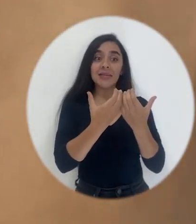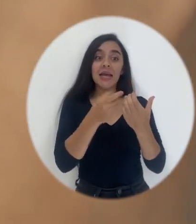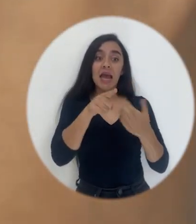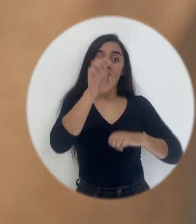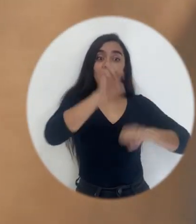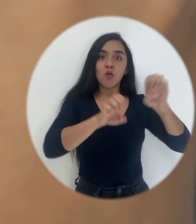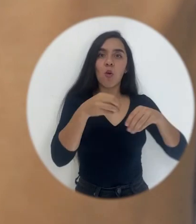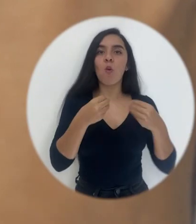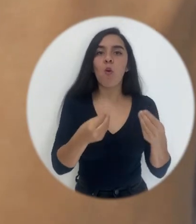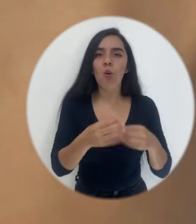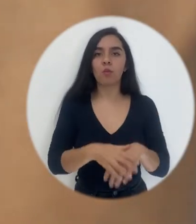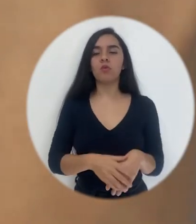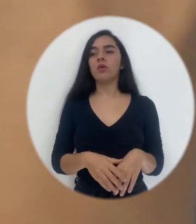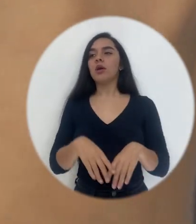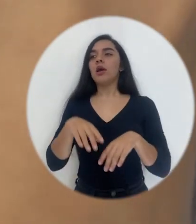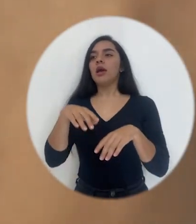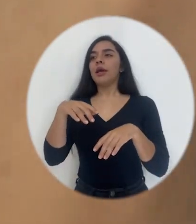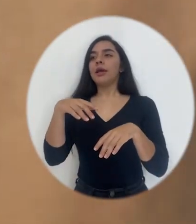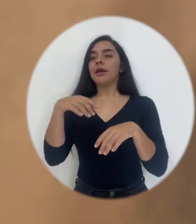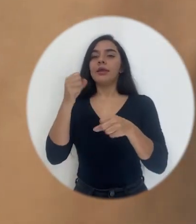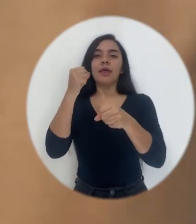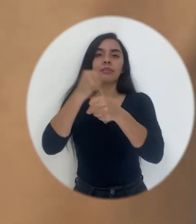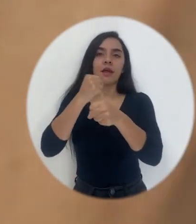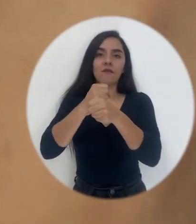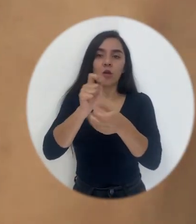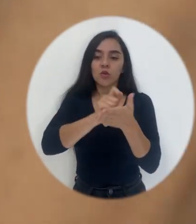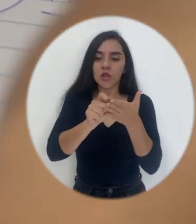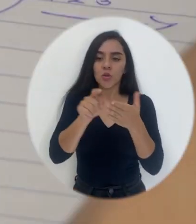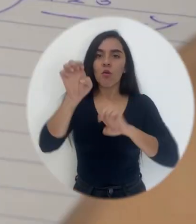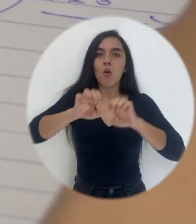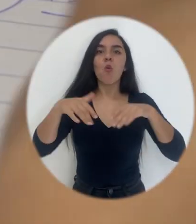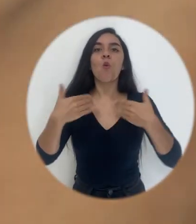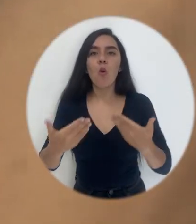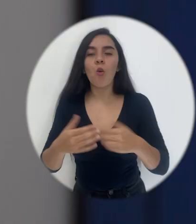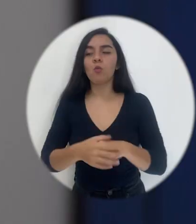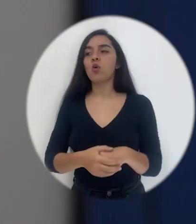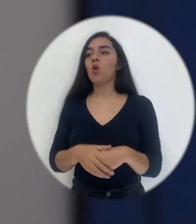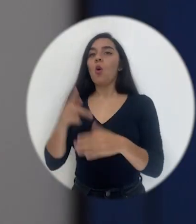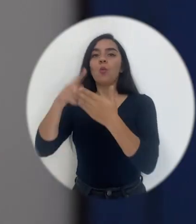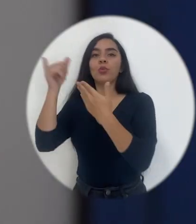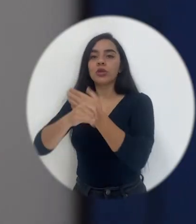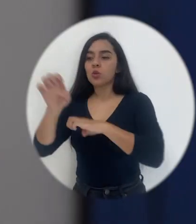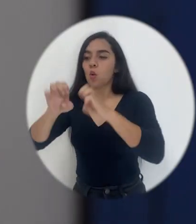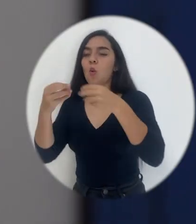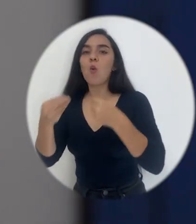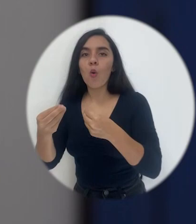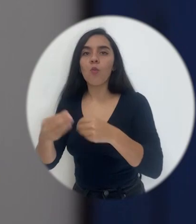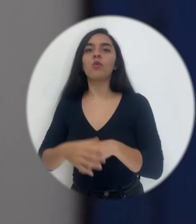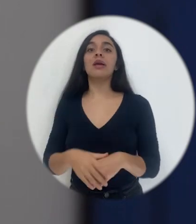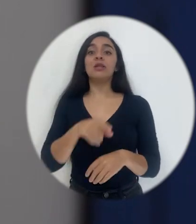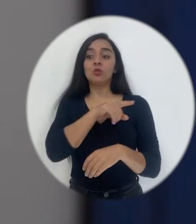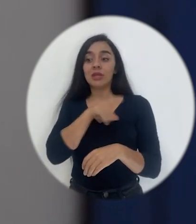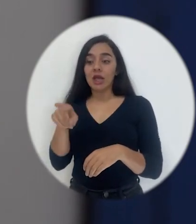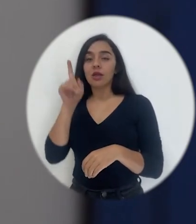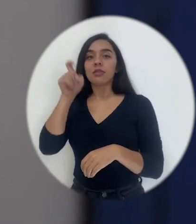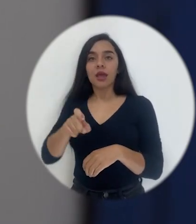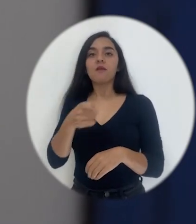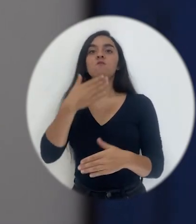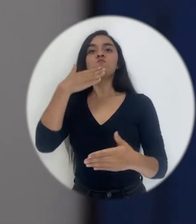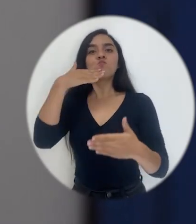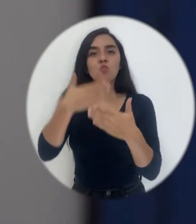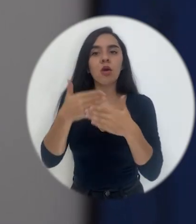escrita? ¿Cómo evaluar un proyecto? Y que esas evaluaciones sean eficaces, que sean eficientes durante el proceso,